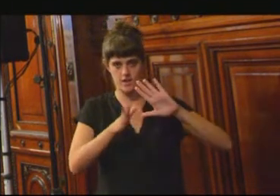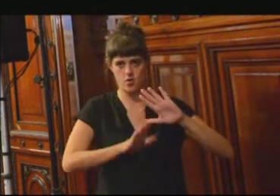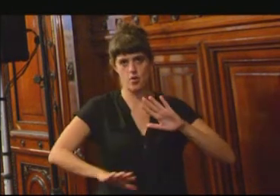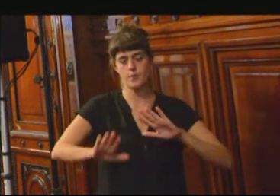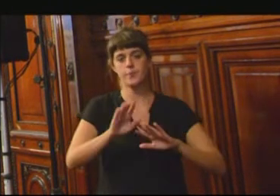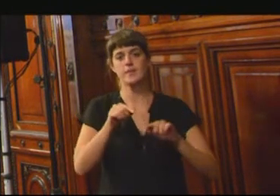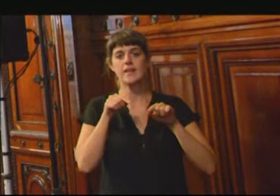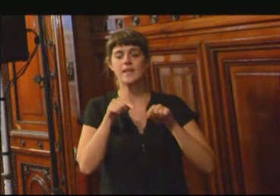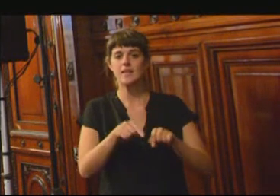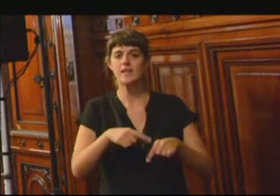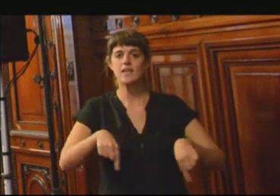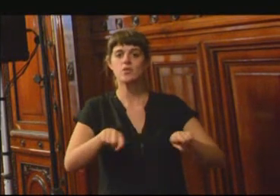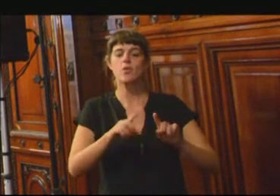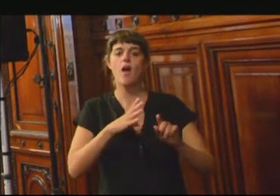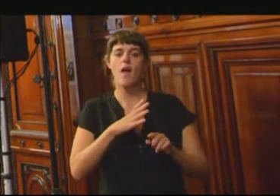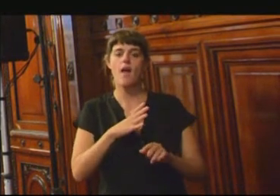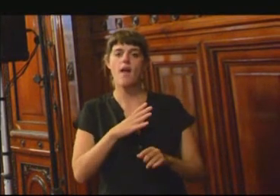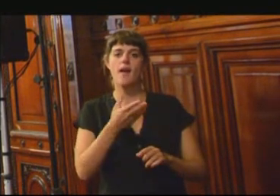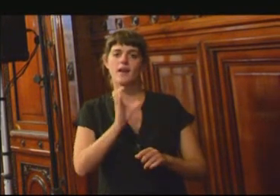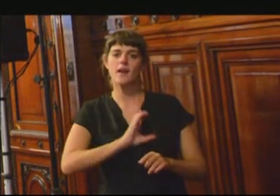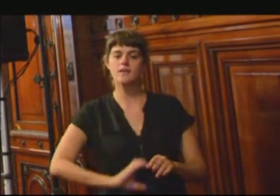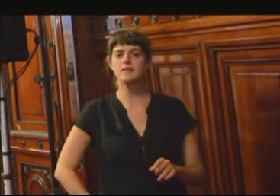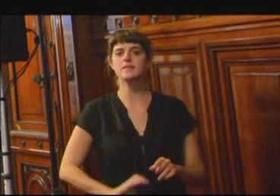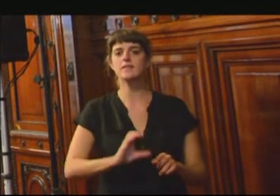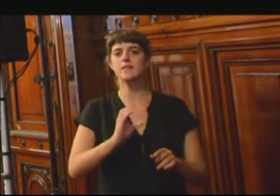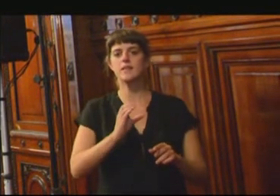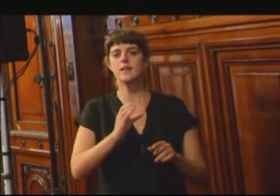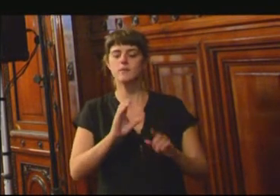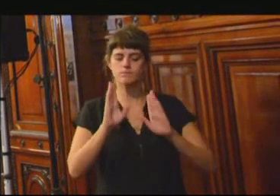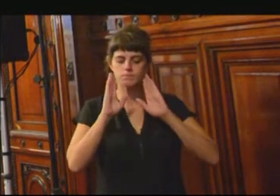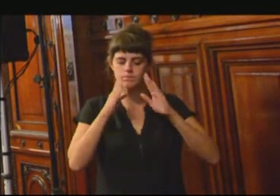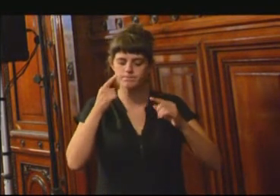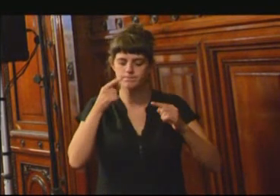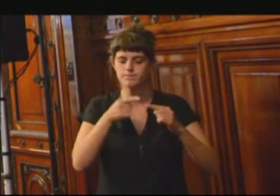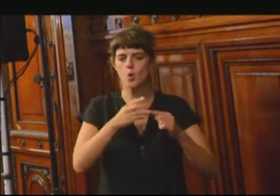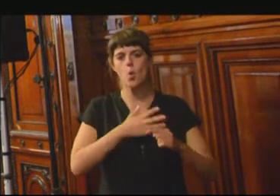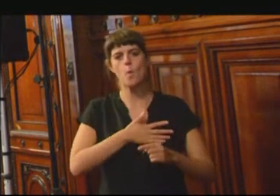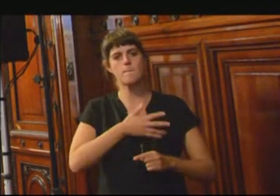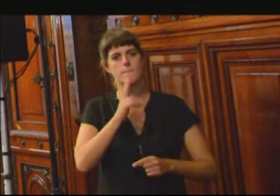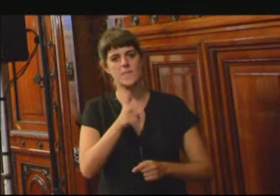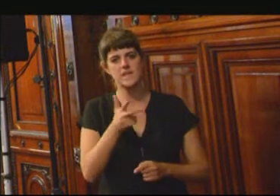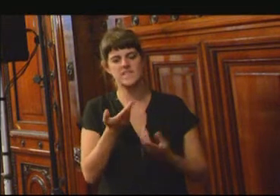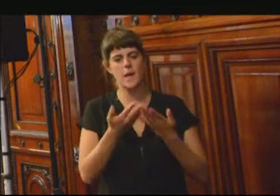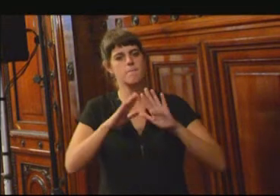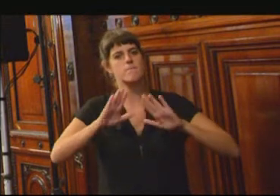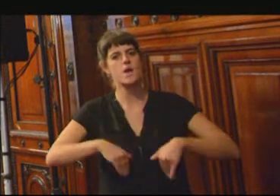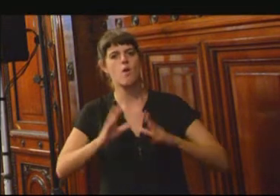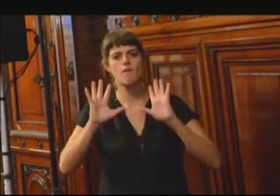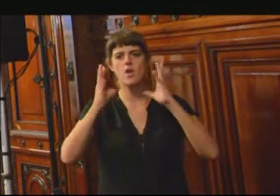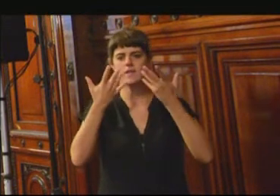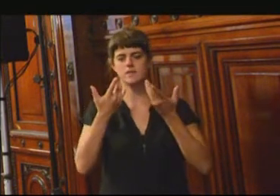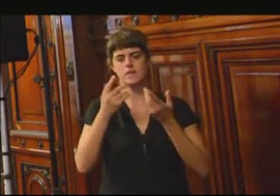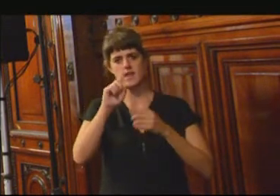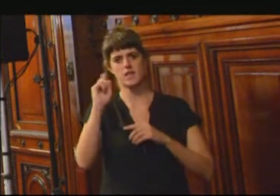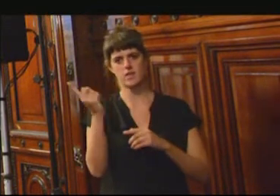tienen características de un modelo humanista. Y reductor de la violencia intracarcelaria. Con todo el impacto que